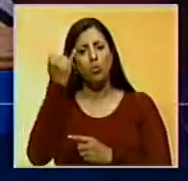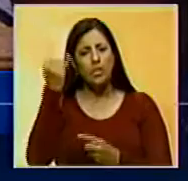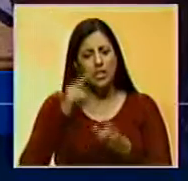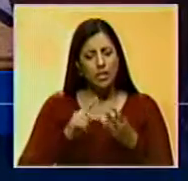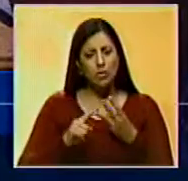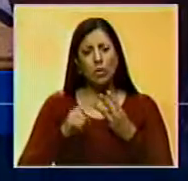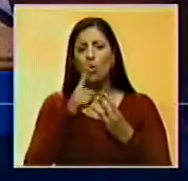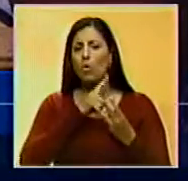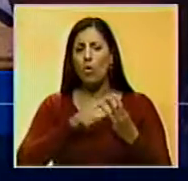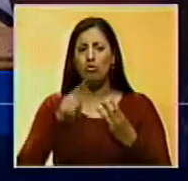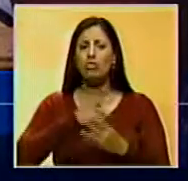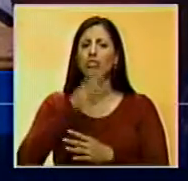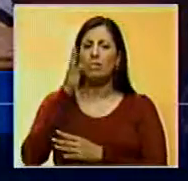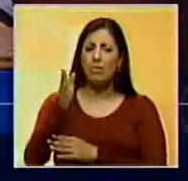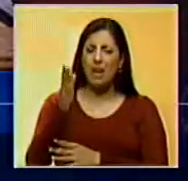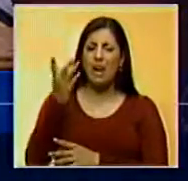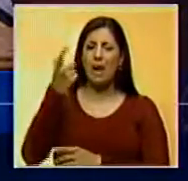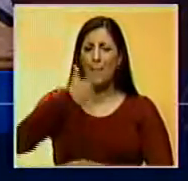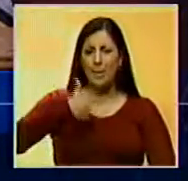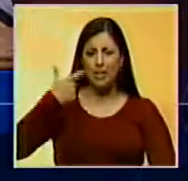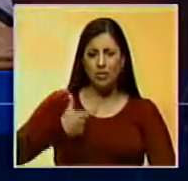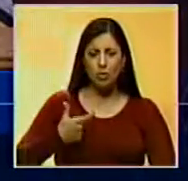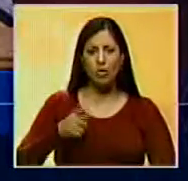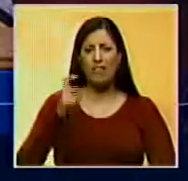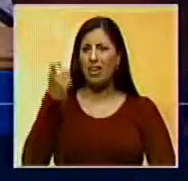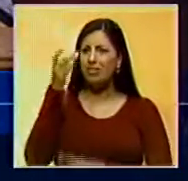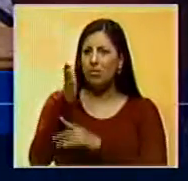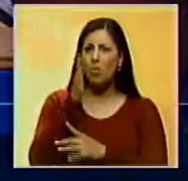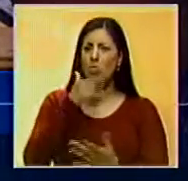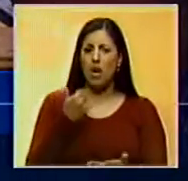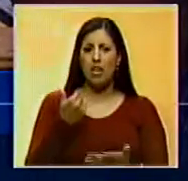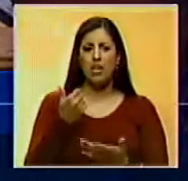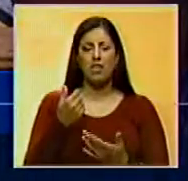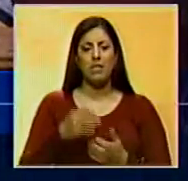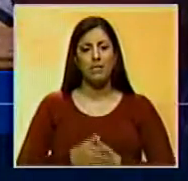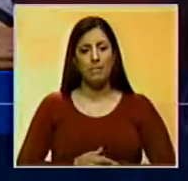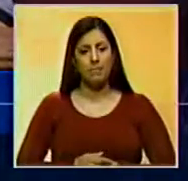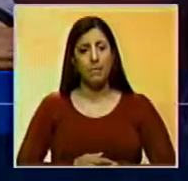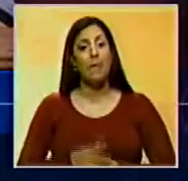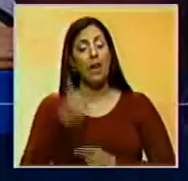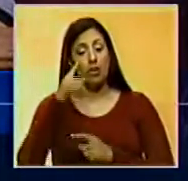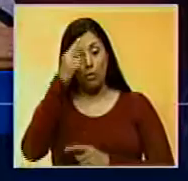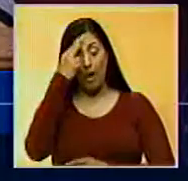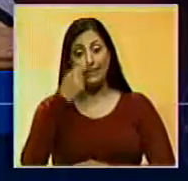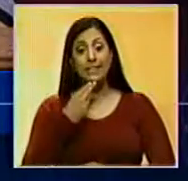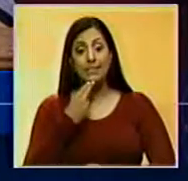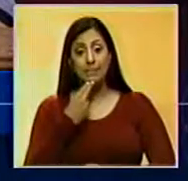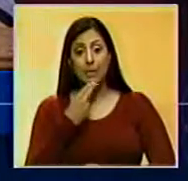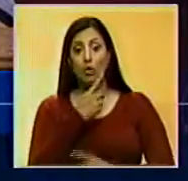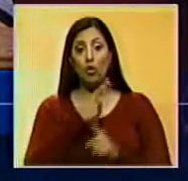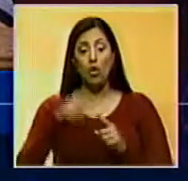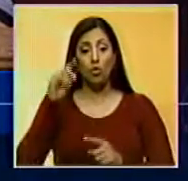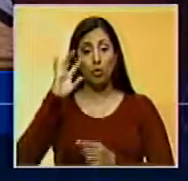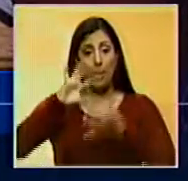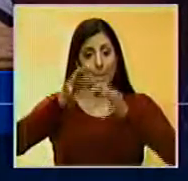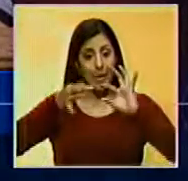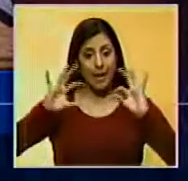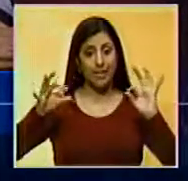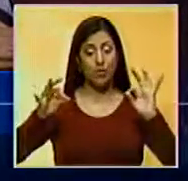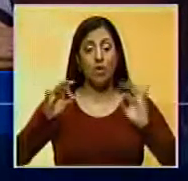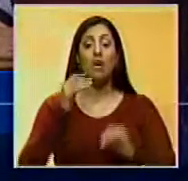nos reclama mucho que no vamos para allá, sobre todo al personal de la SUNDE. Lo tenemos descuidado, Antima y El Paraíso,